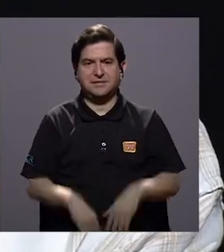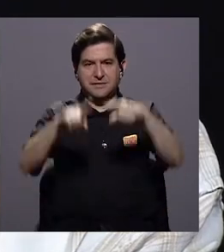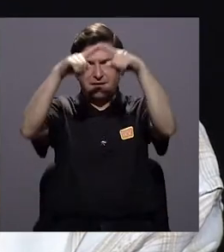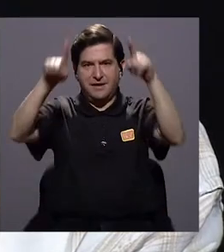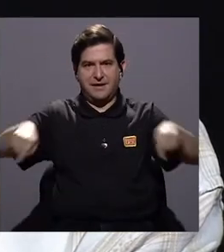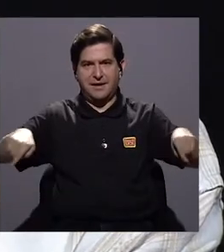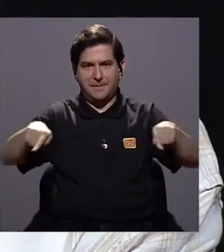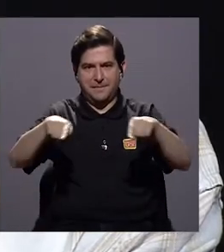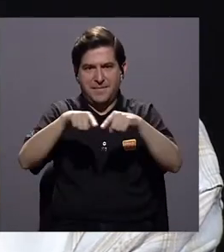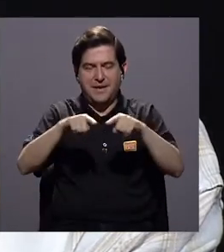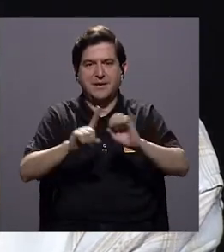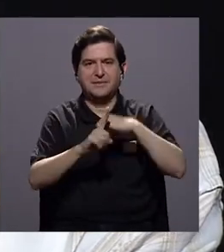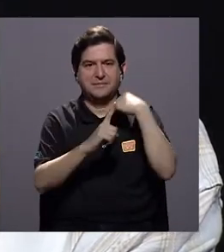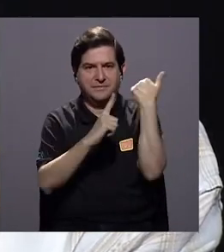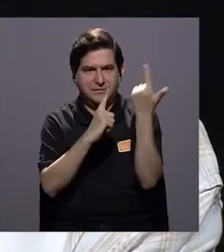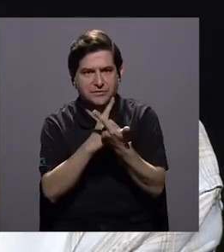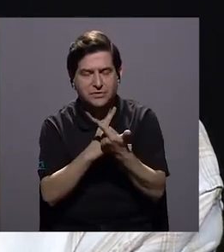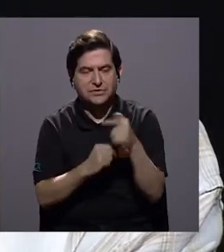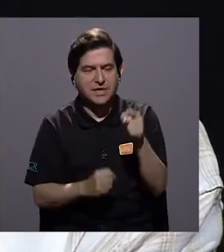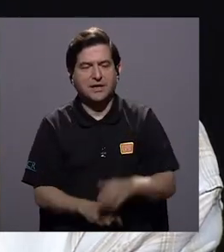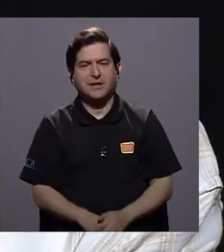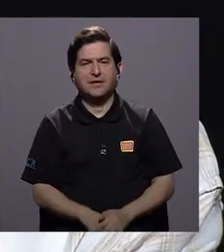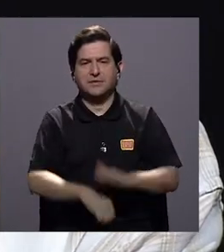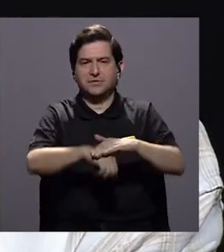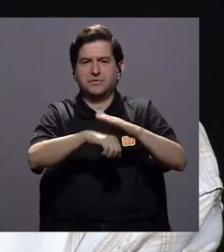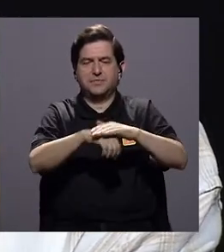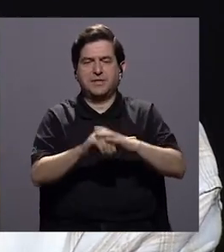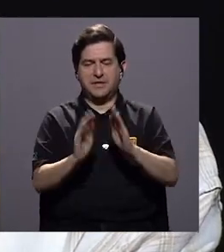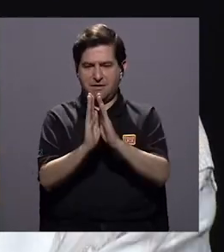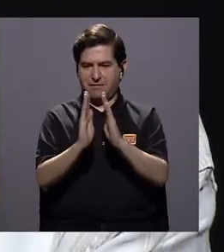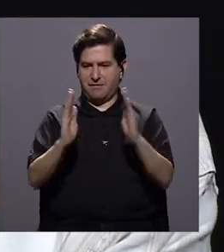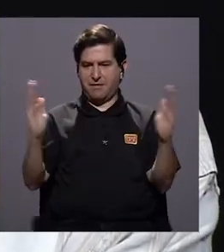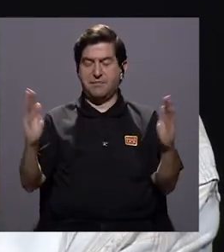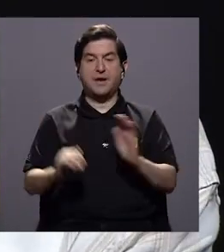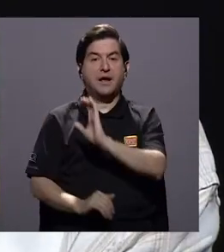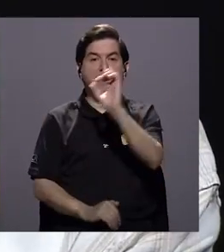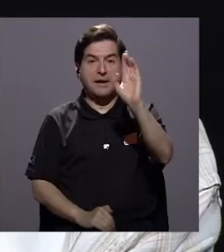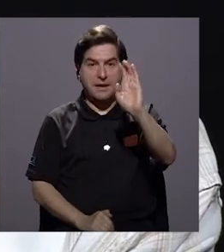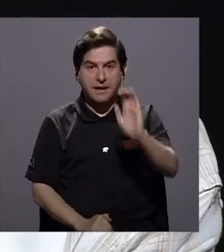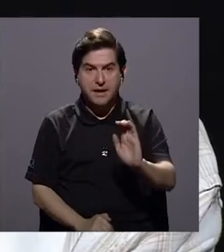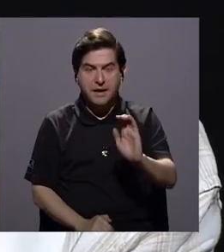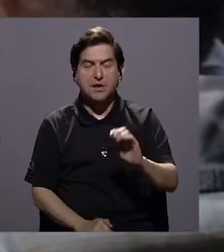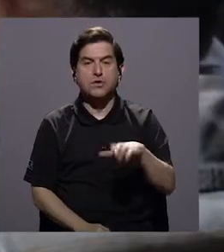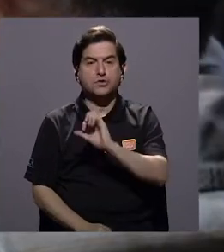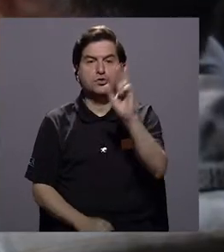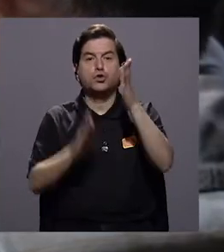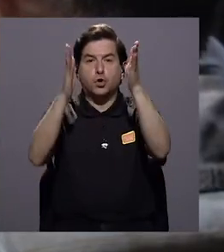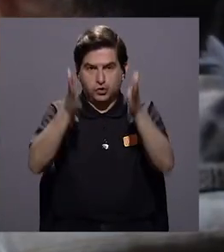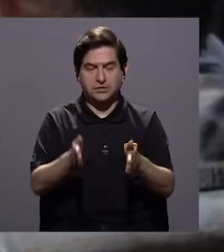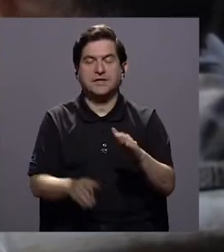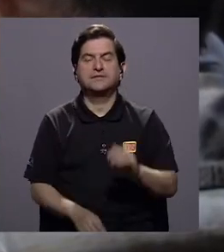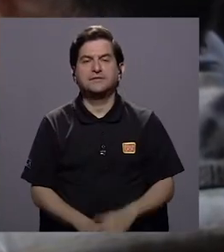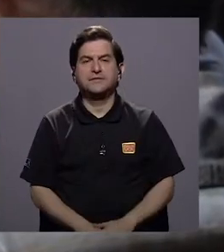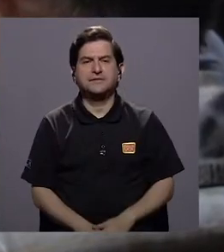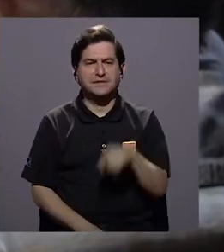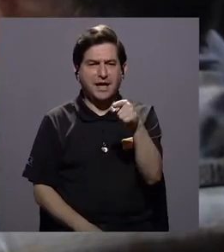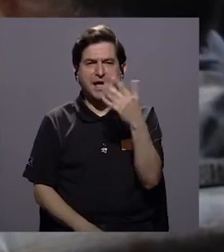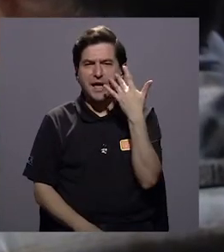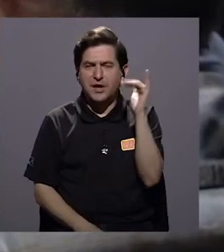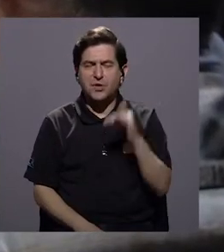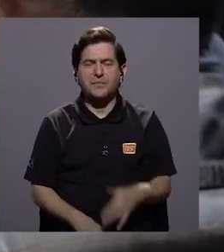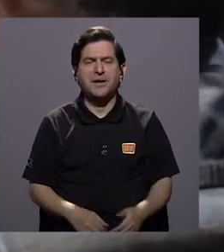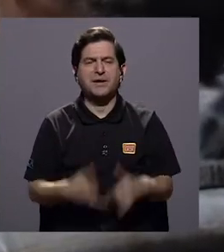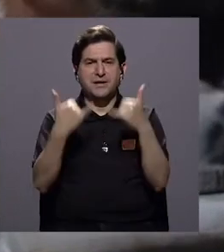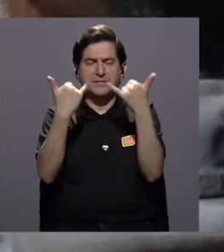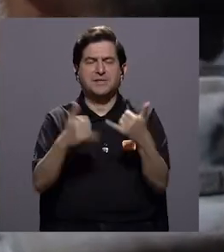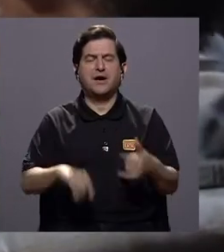pirámide social nos la están ensanchando hacia abajo y que son niños costarricenses, que no hay ninguna duda. Más que una pirámide ahora parece una